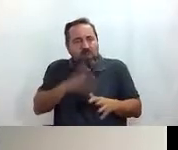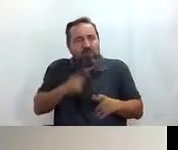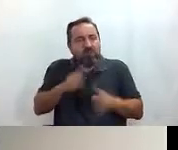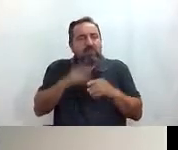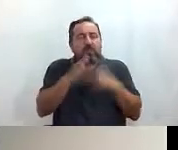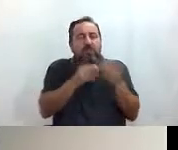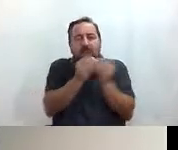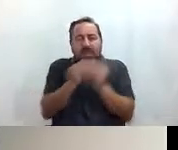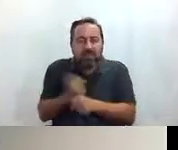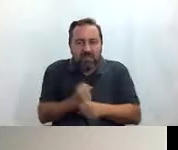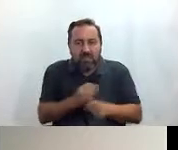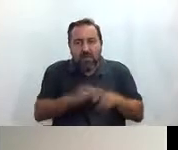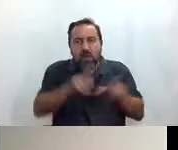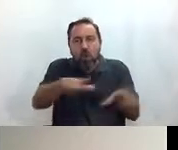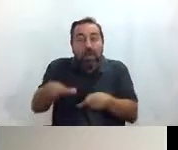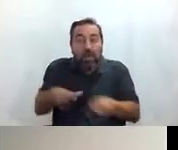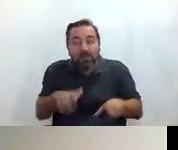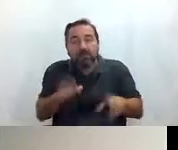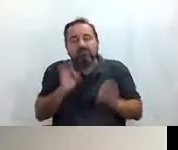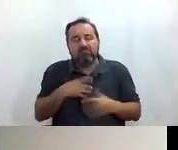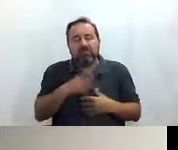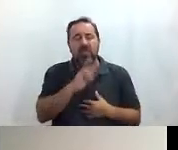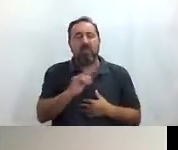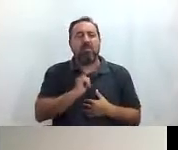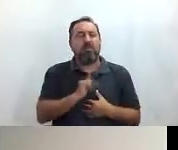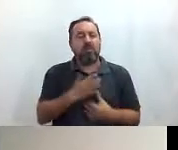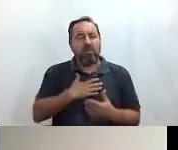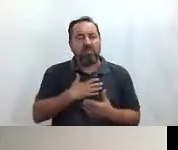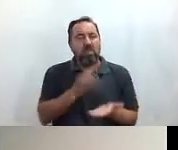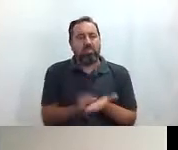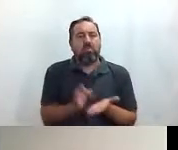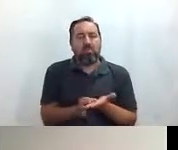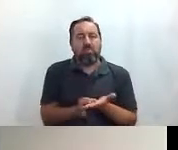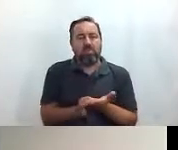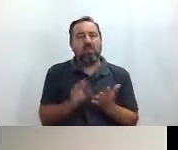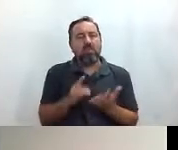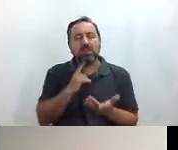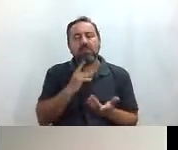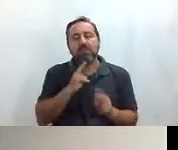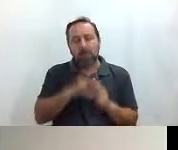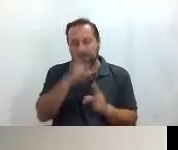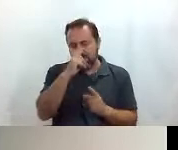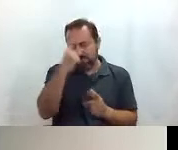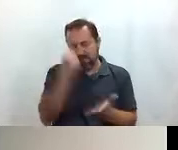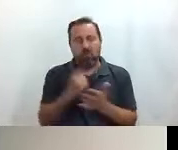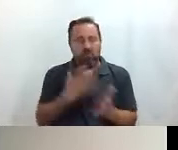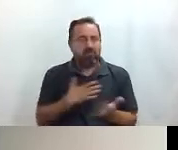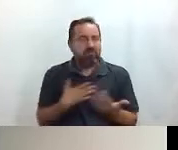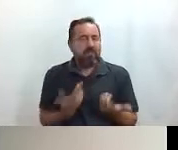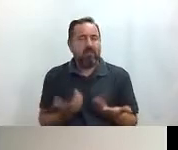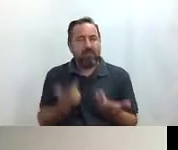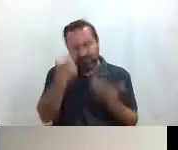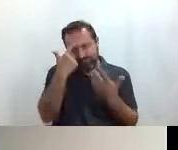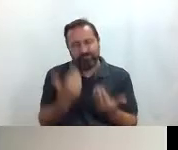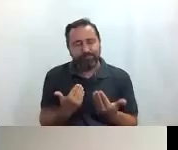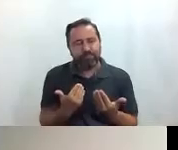iconos locales que ayuden a descubrir la identidad de la ciudad y a hacerla memorable. Entonces pues esta